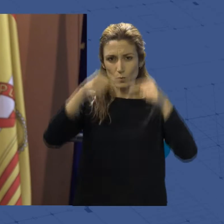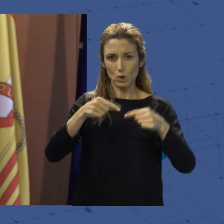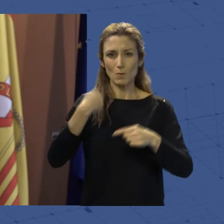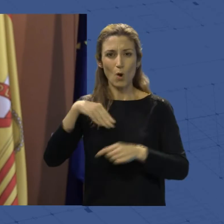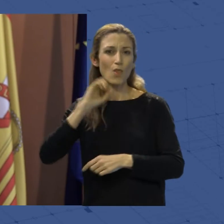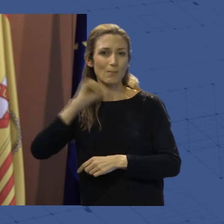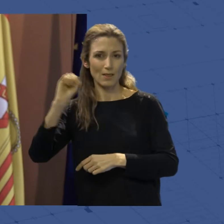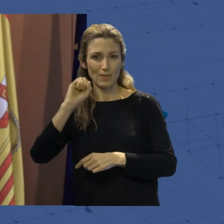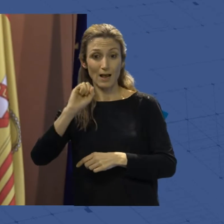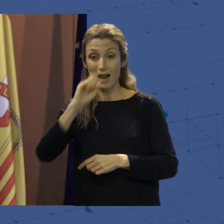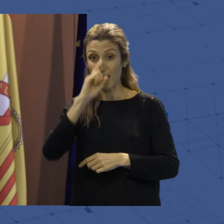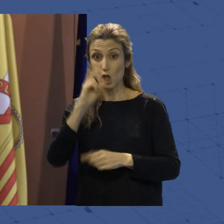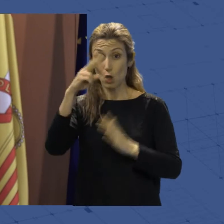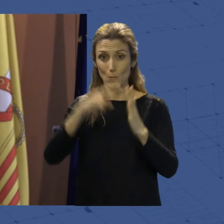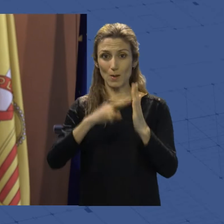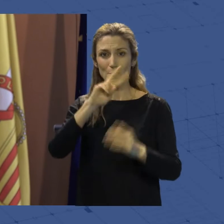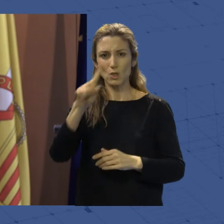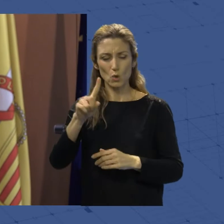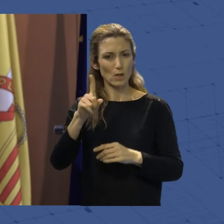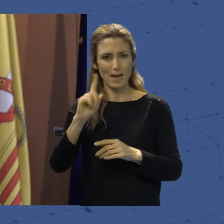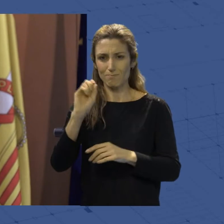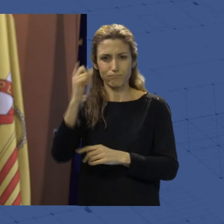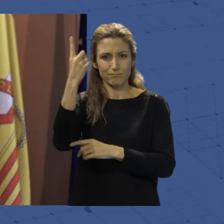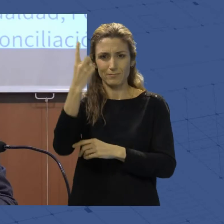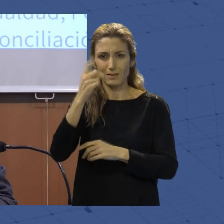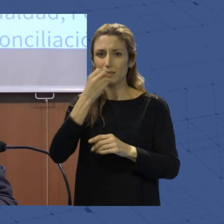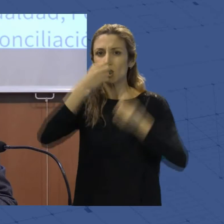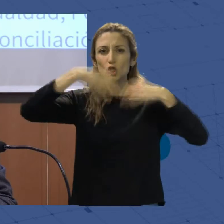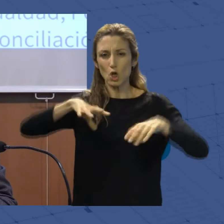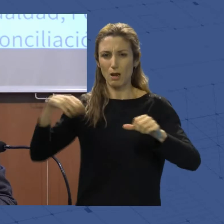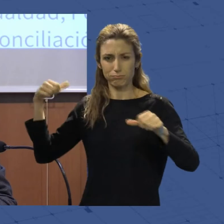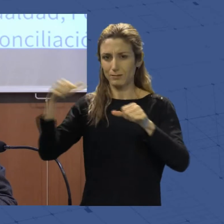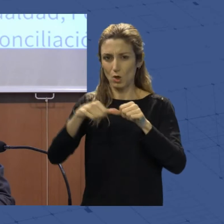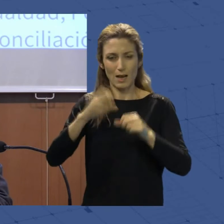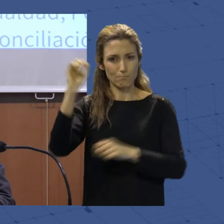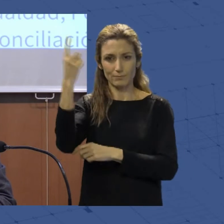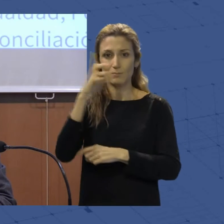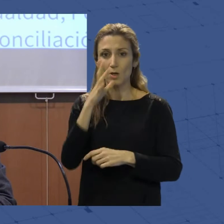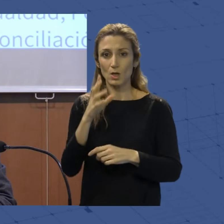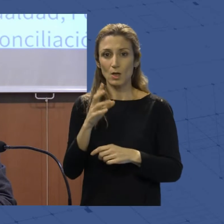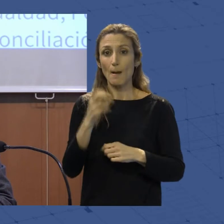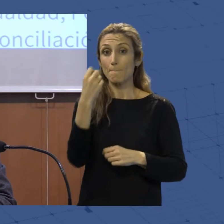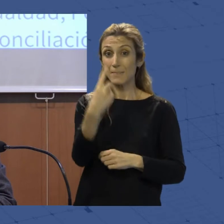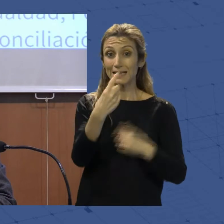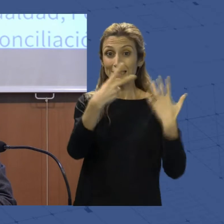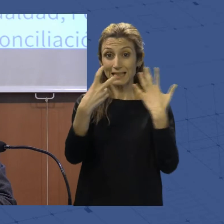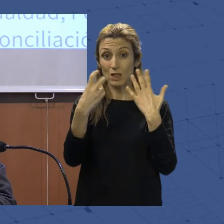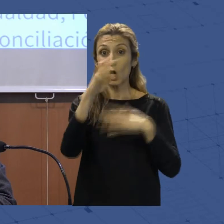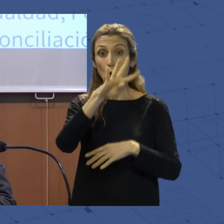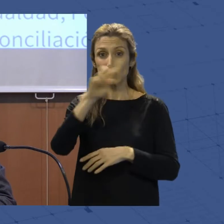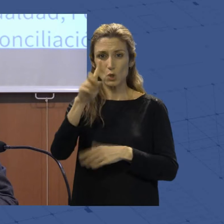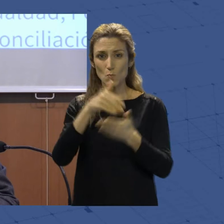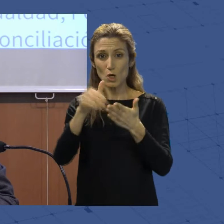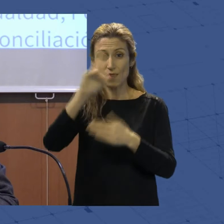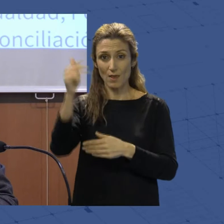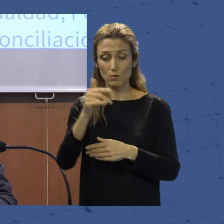durante 2021 ha sido el mayor de la historia en Andalucía. Son 1.741 millones de